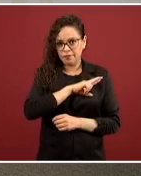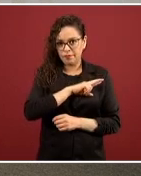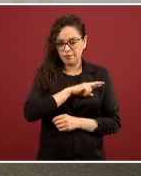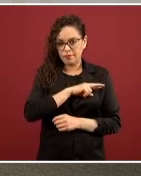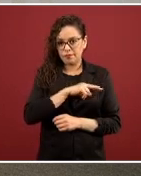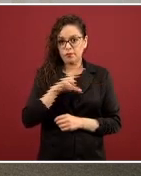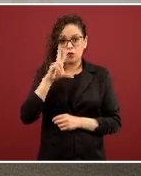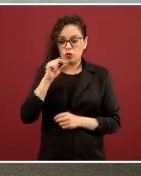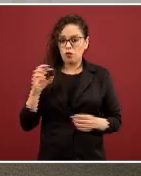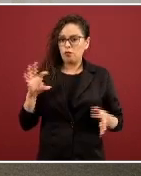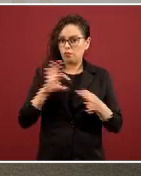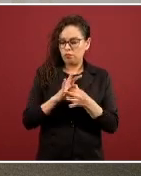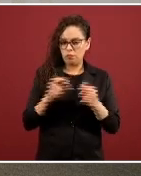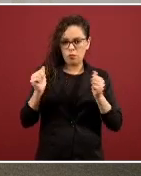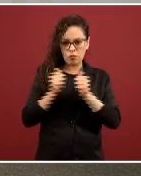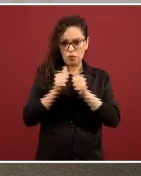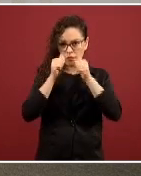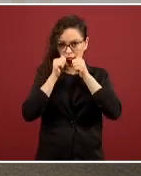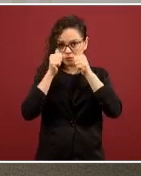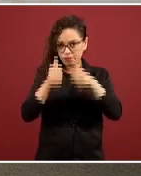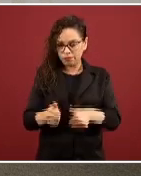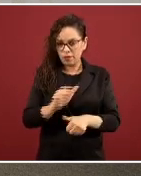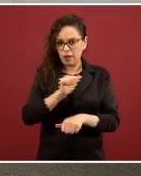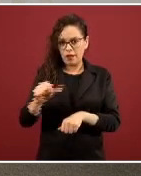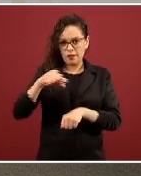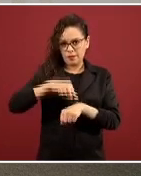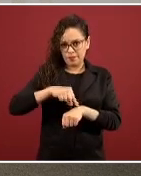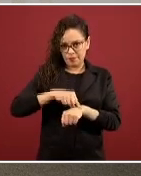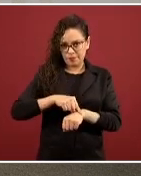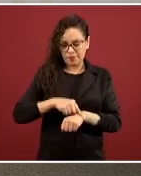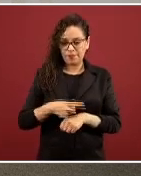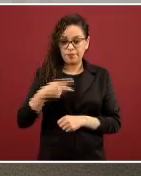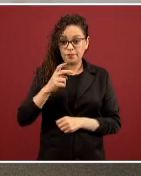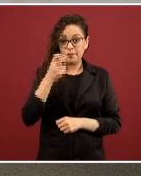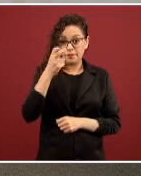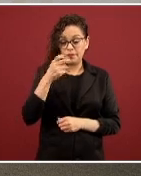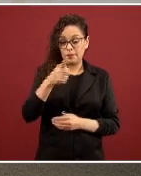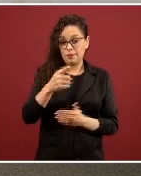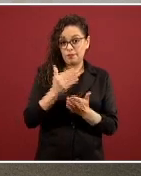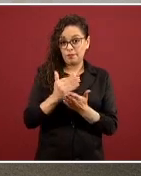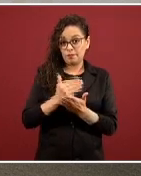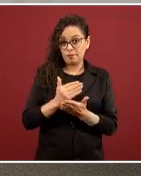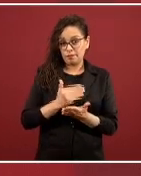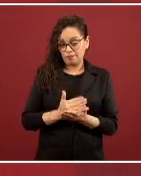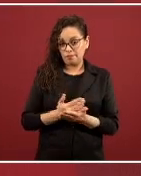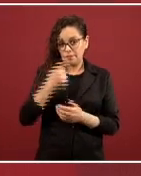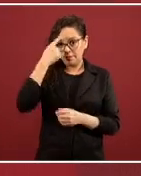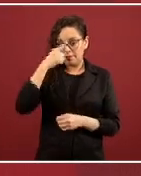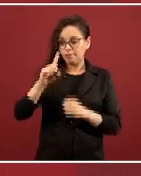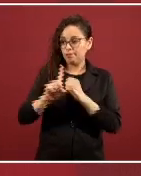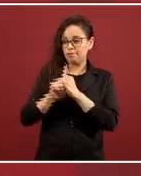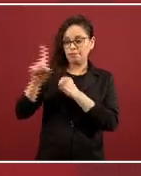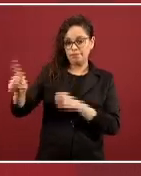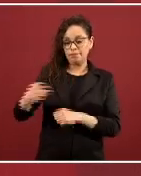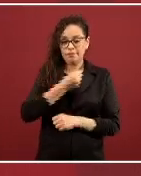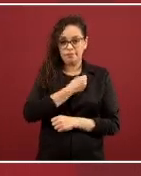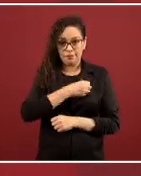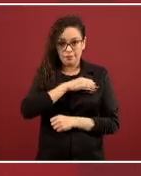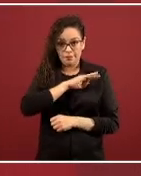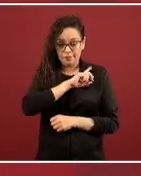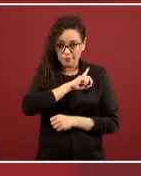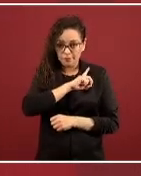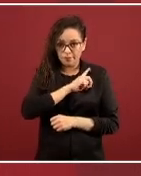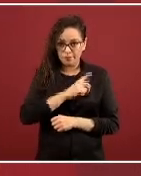la atención médica. En estas medidas de mitigación, la Jornada Nacional de Sana Distancia, hemos insistido una y otra vez